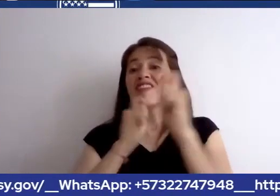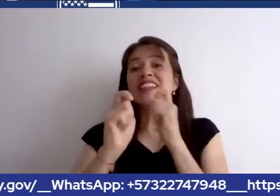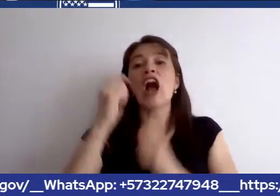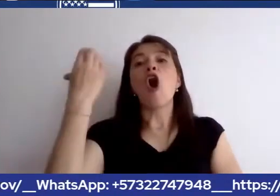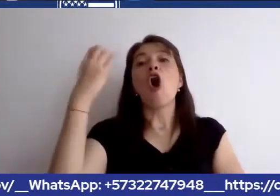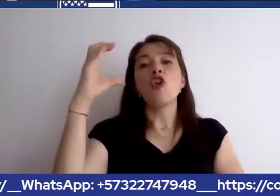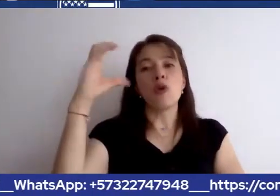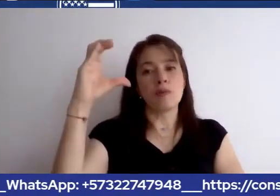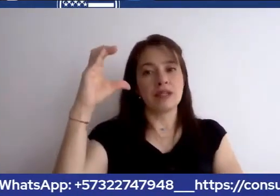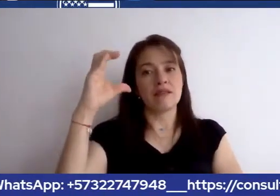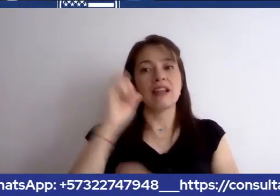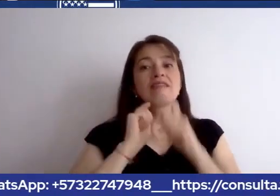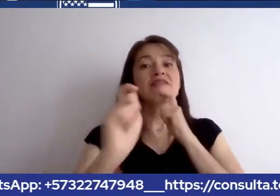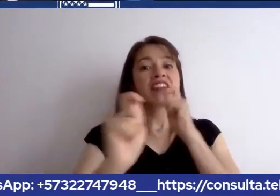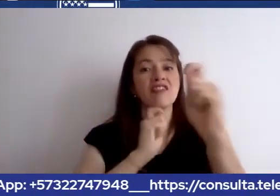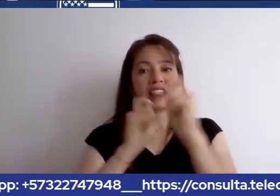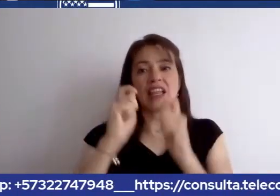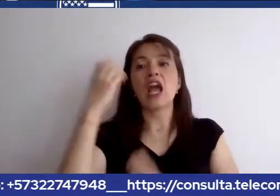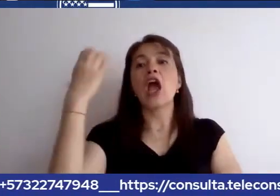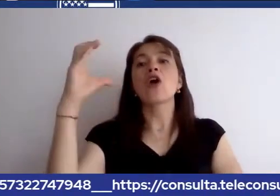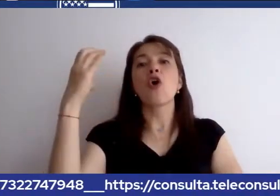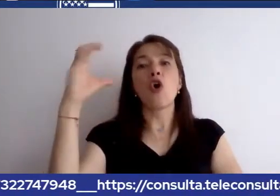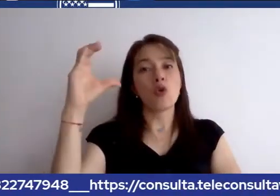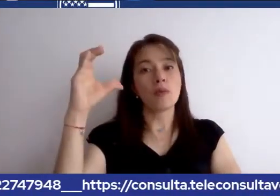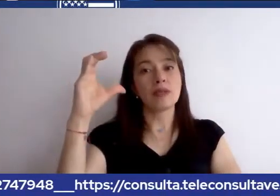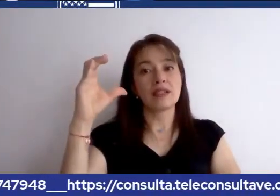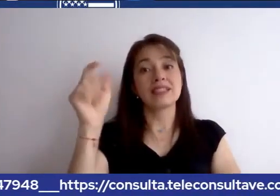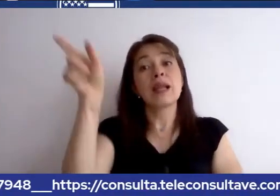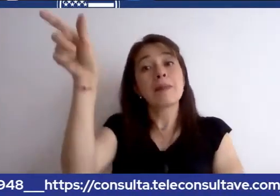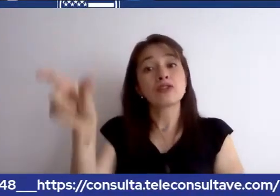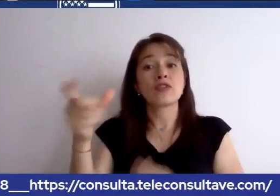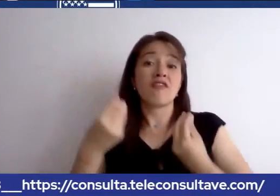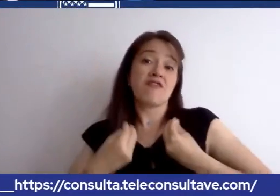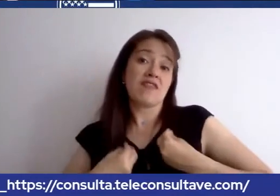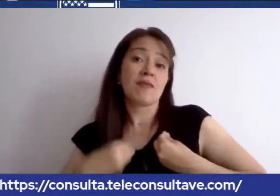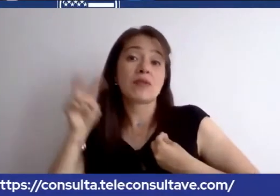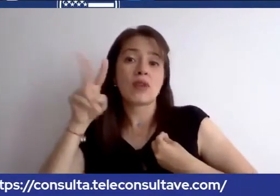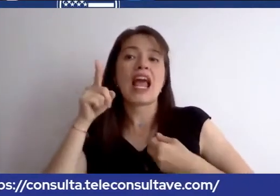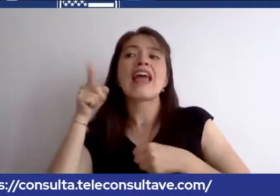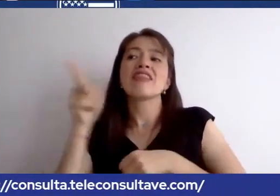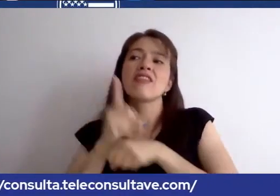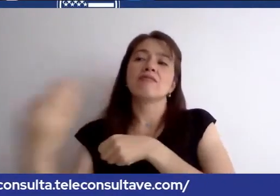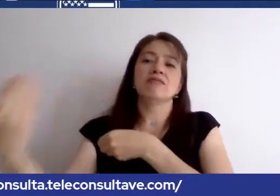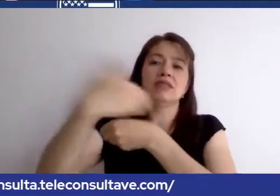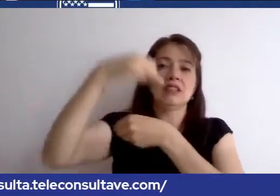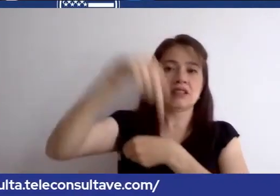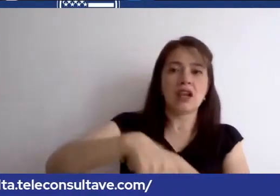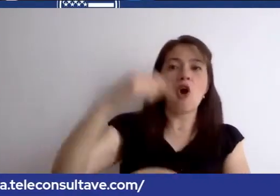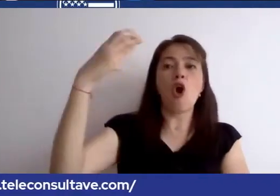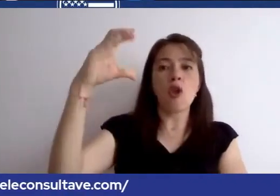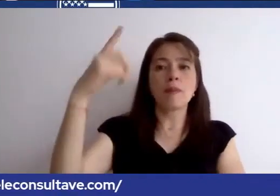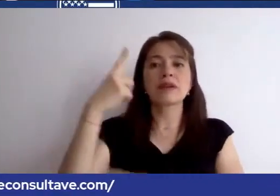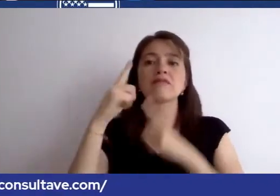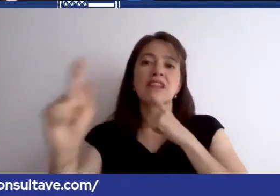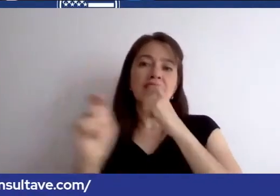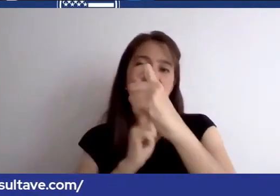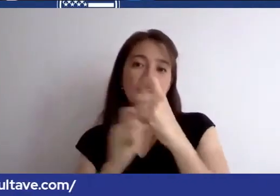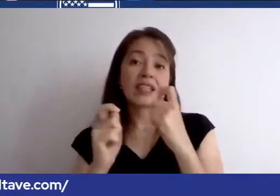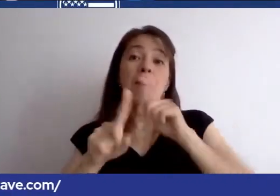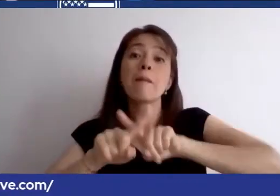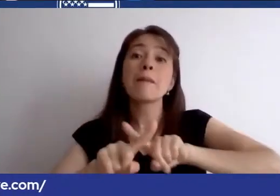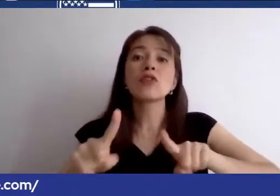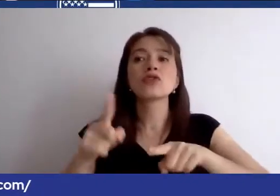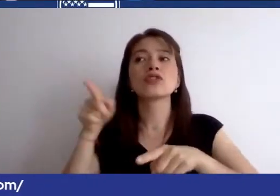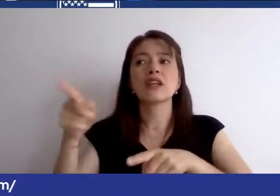si es un residente de venezuela en este caso si es un residente de otro